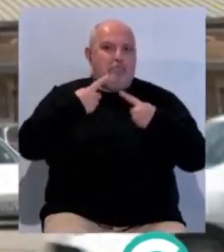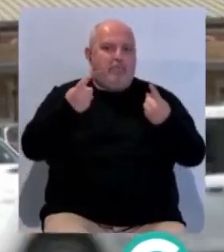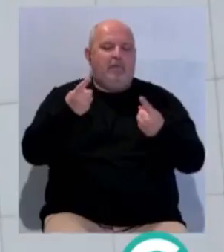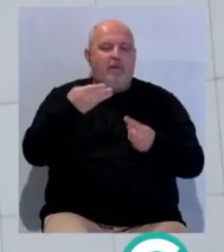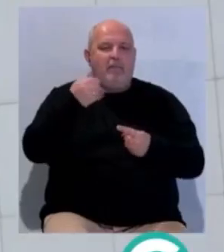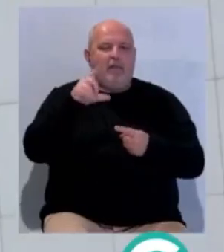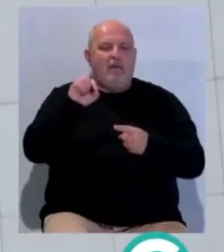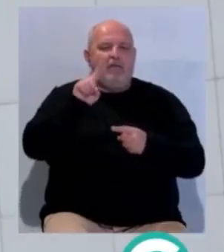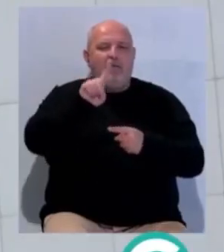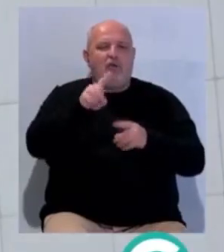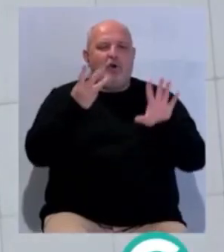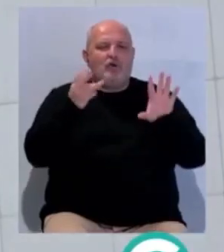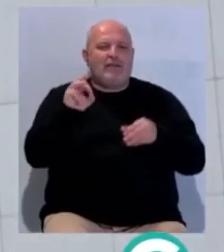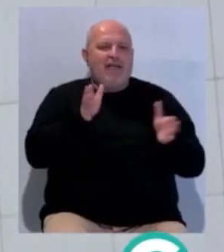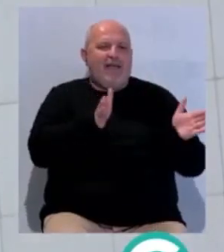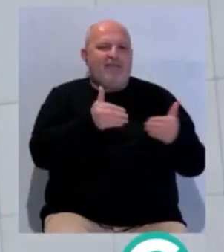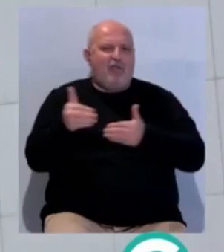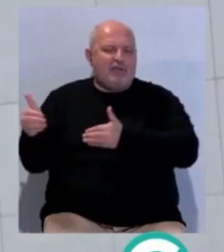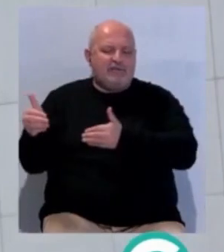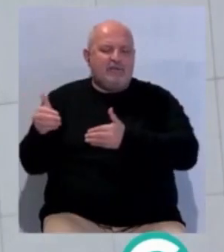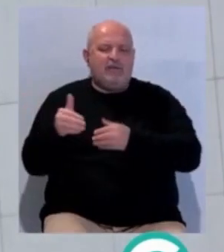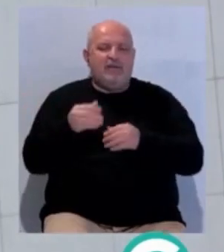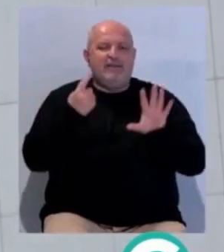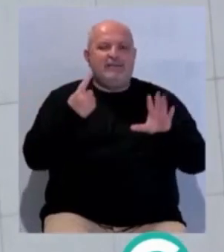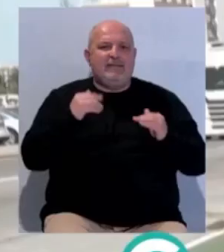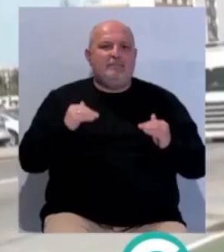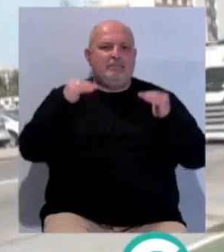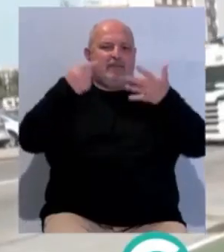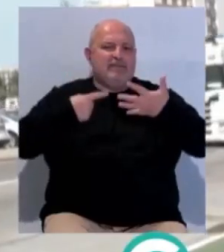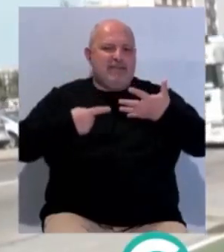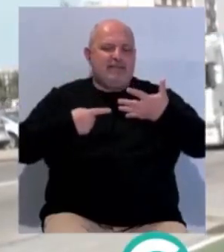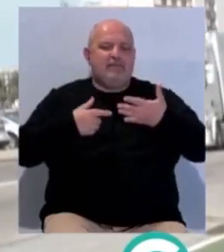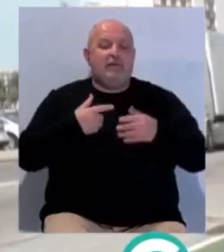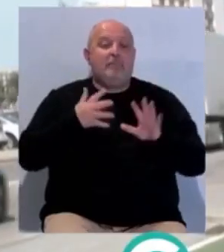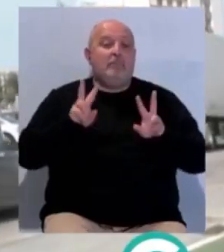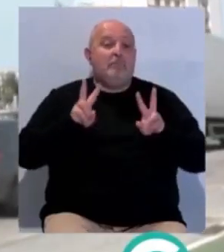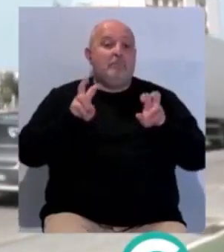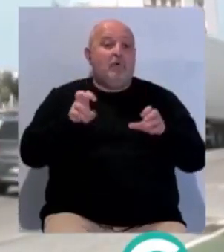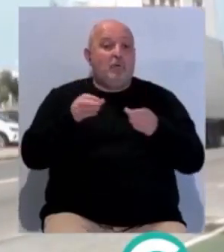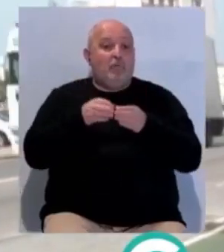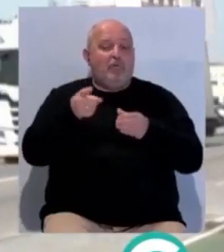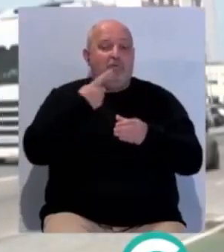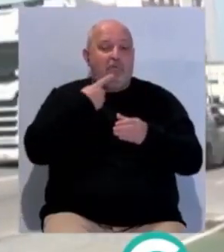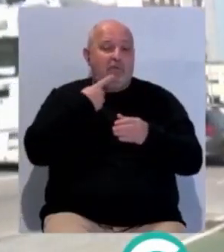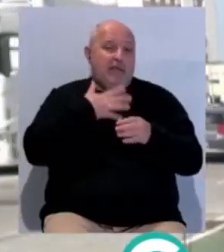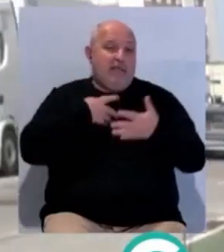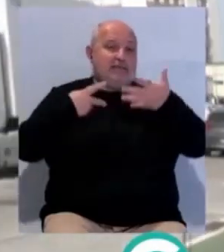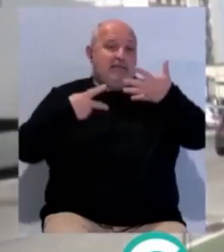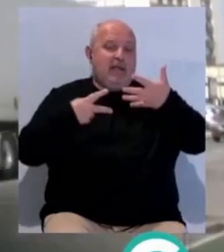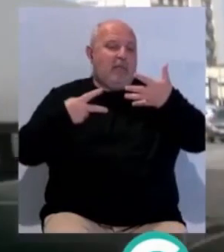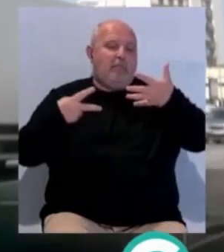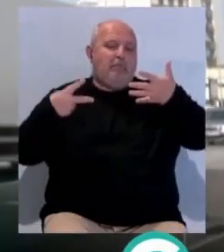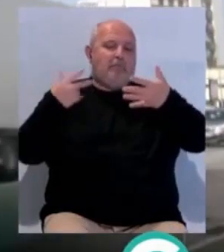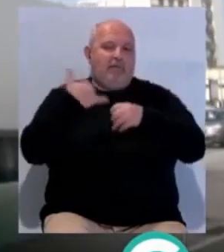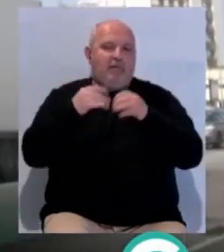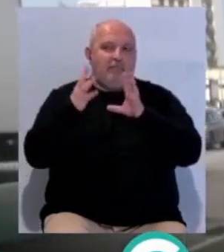nuevo Barceló tendrá 180 habitaciones repartidas en 6 pisos. Aunque en un inicio el grupo hotelero preveía 7, finalmente